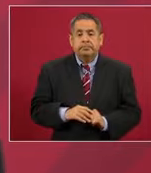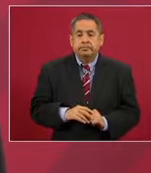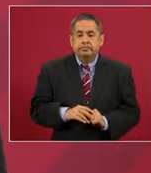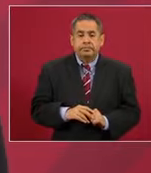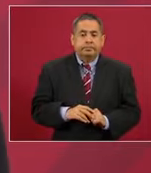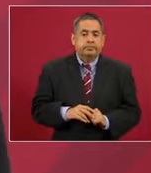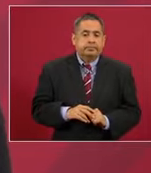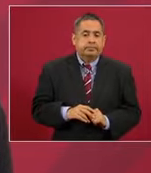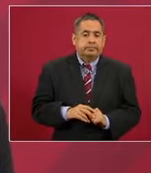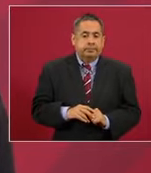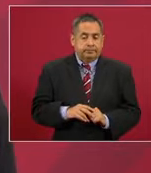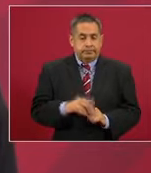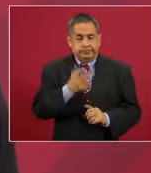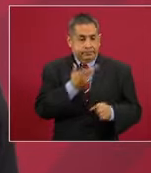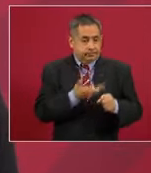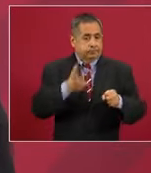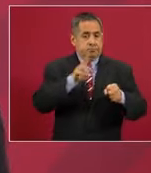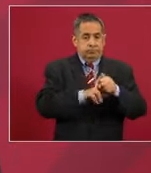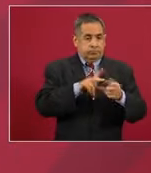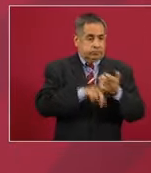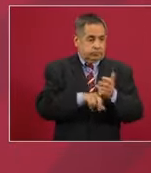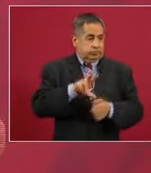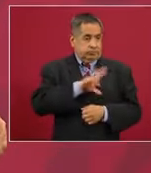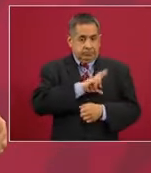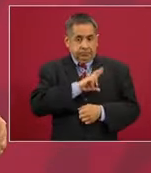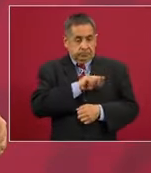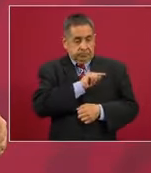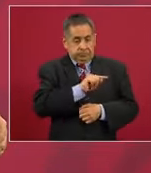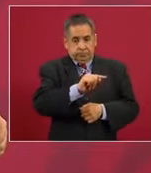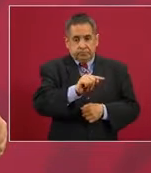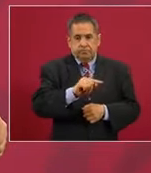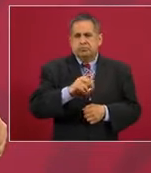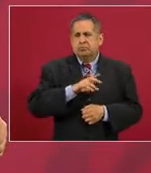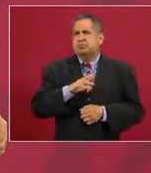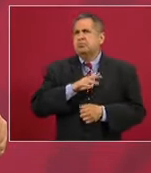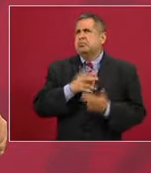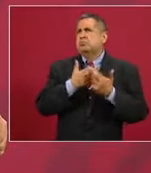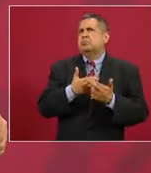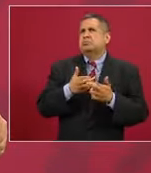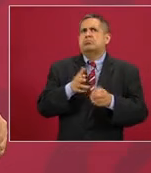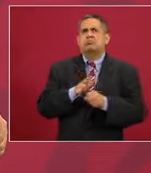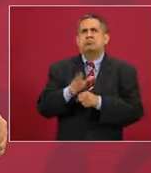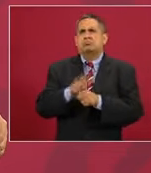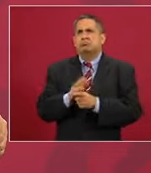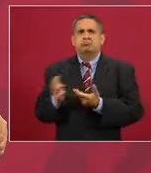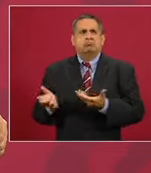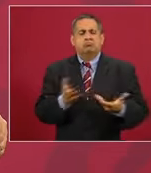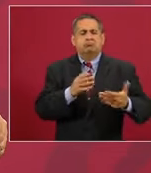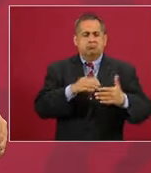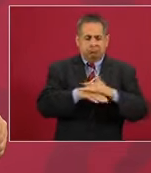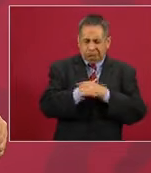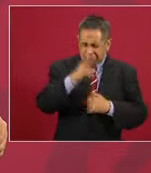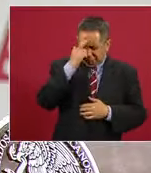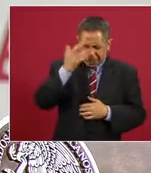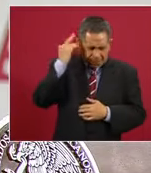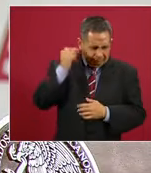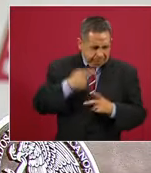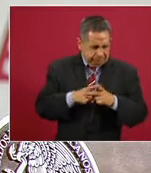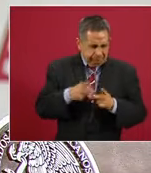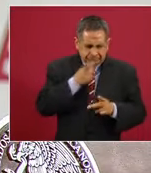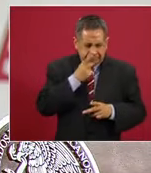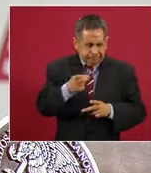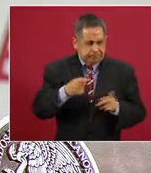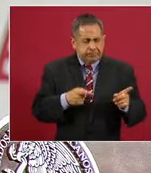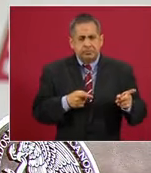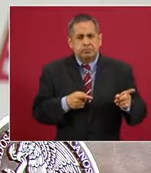Los hospitales privados tenían una capacidad inicial de